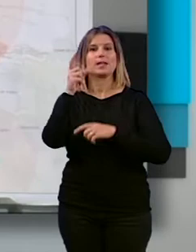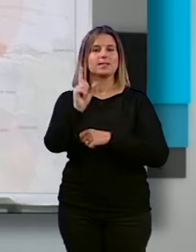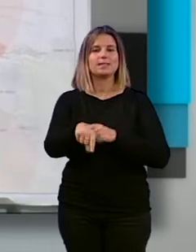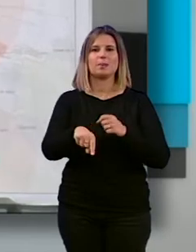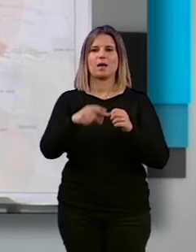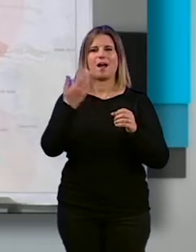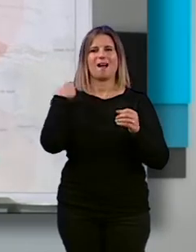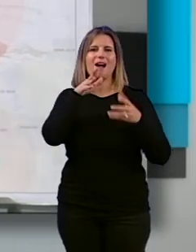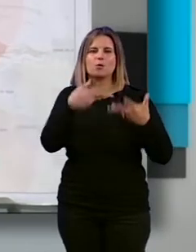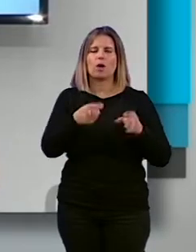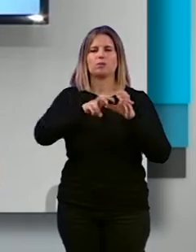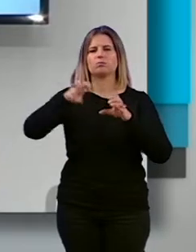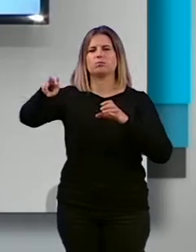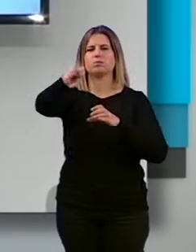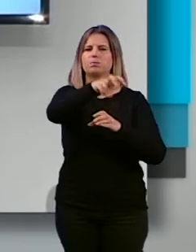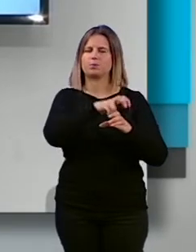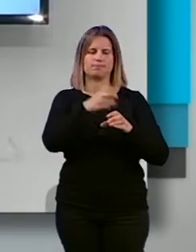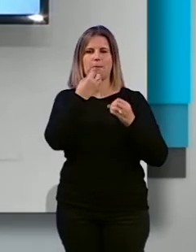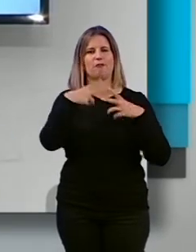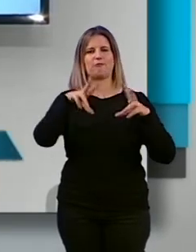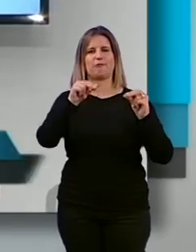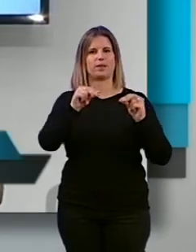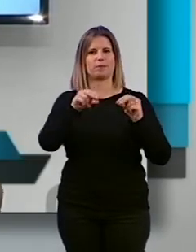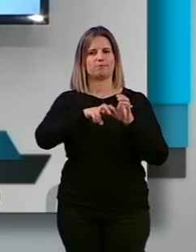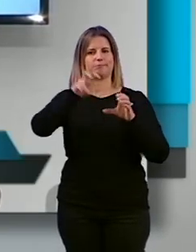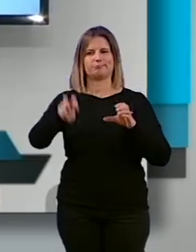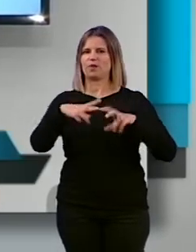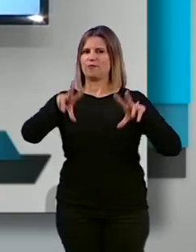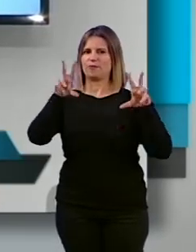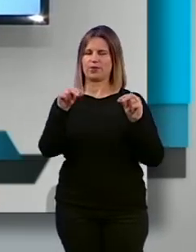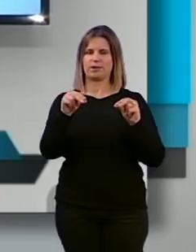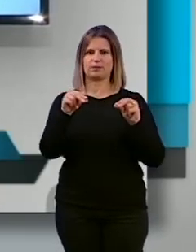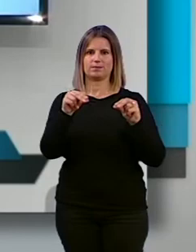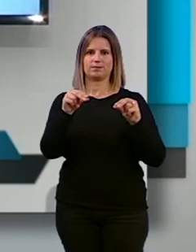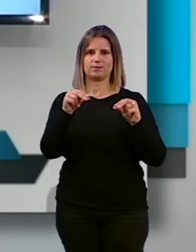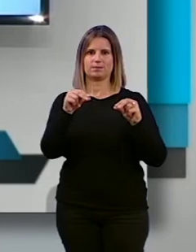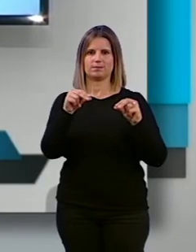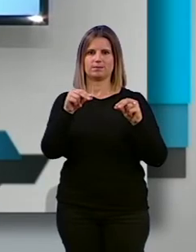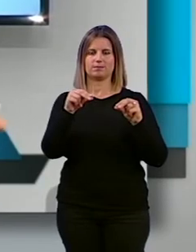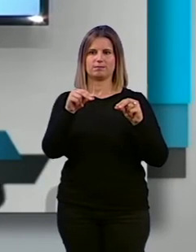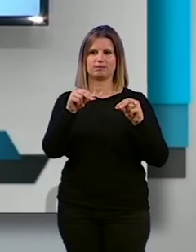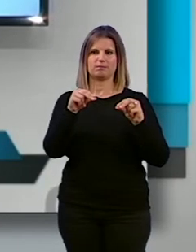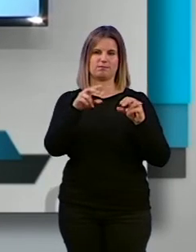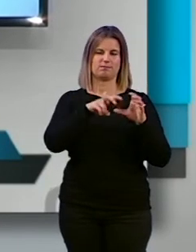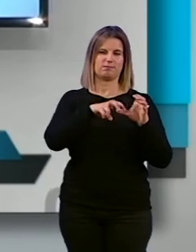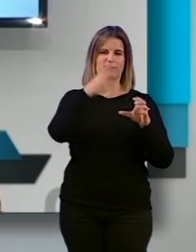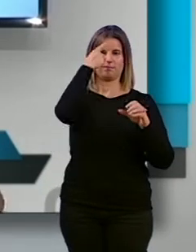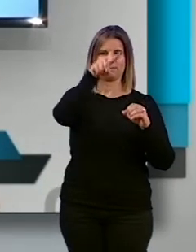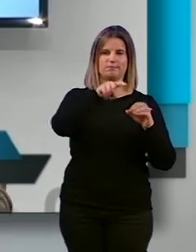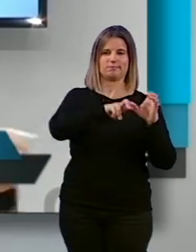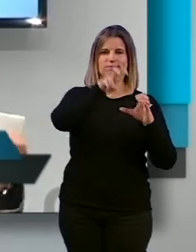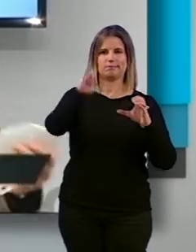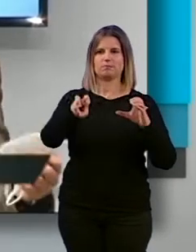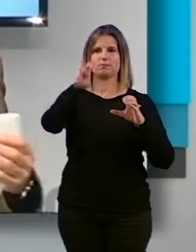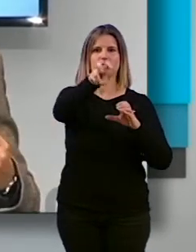transbordos que actualmente se realizan. Lo que hacemos es eliminar transbordos, los intercambios, que evidentemente sí apostamos